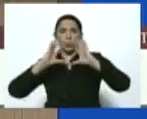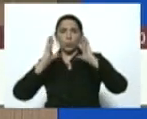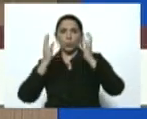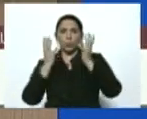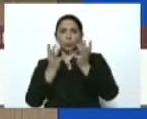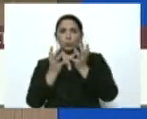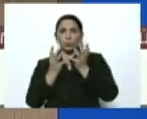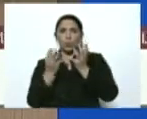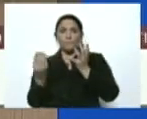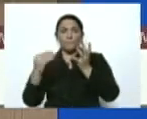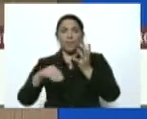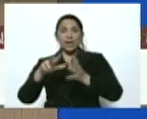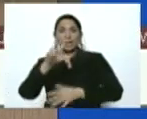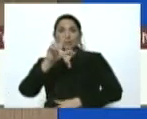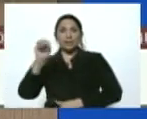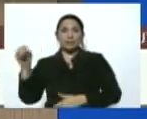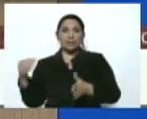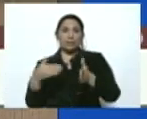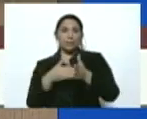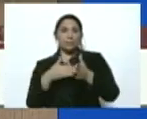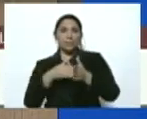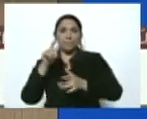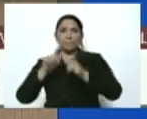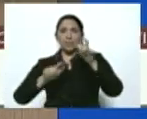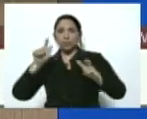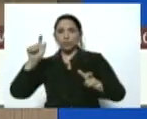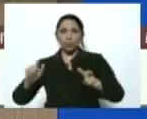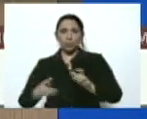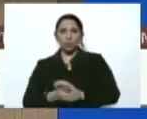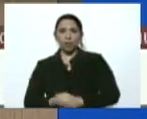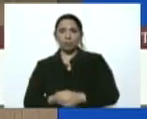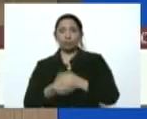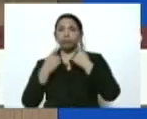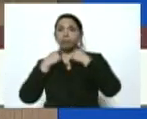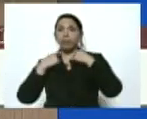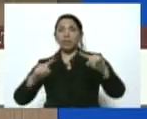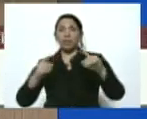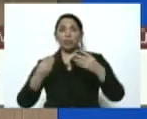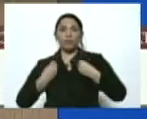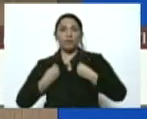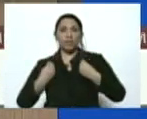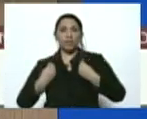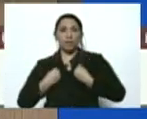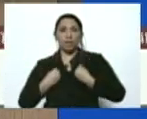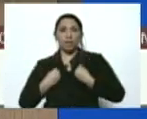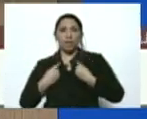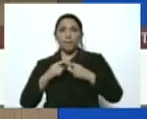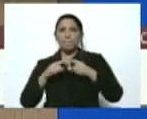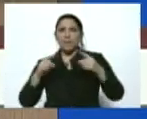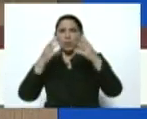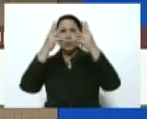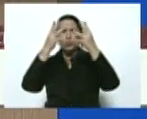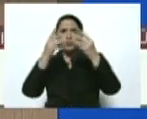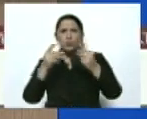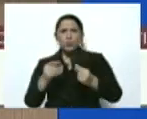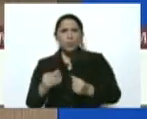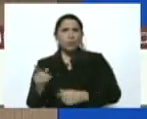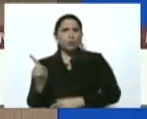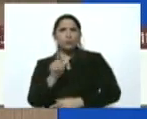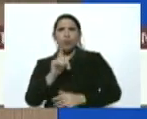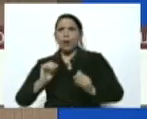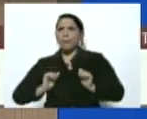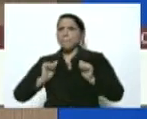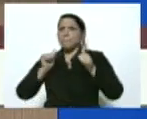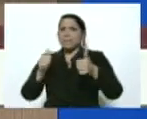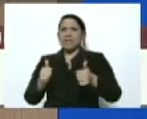y más de 300 mil personas han perdido la vida pero los números ni siquiera comienzan a contar